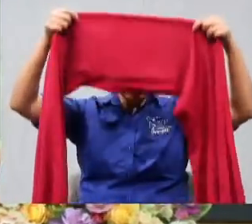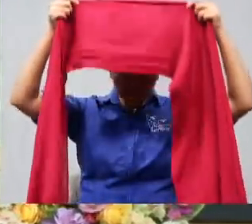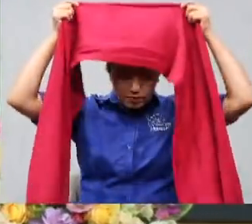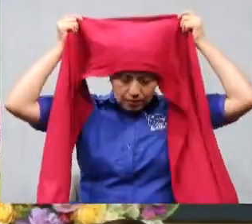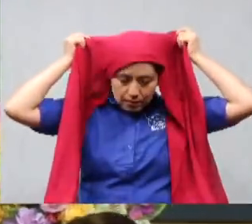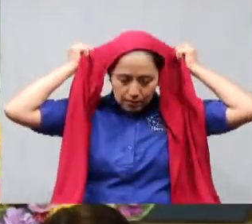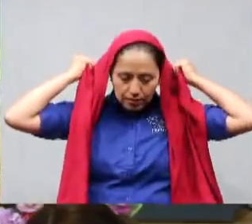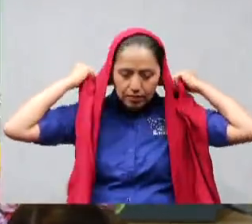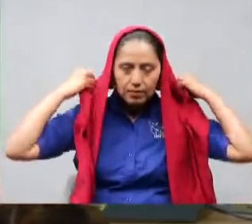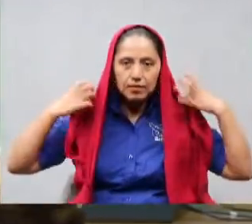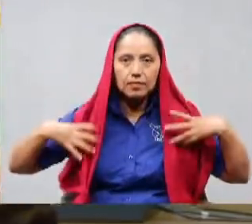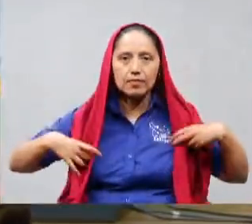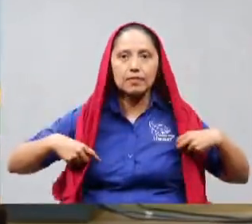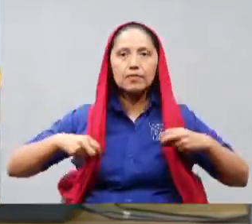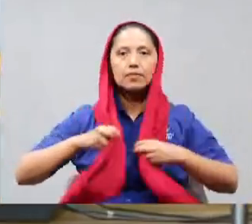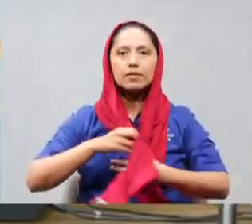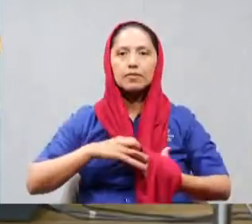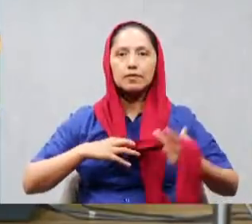mire